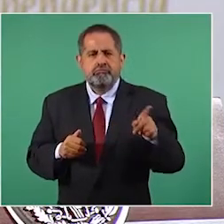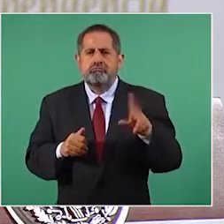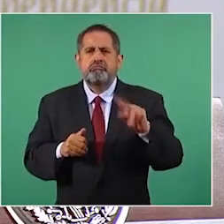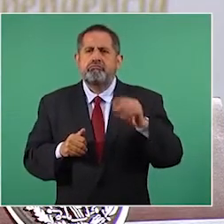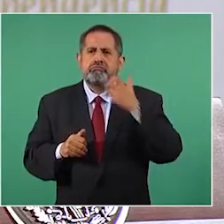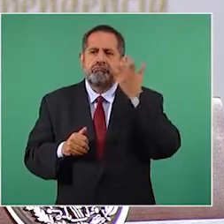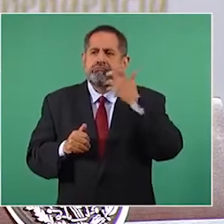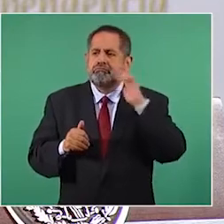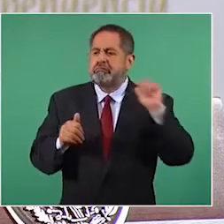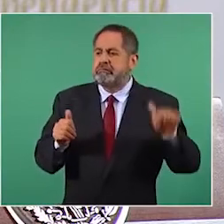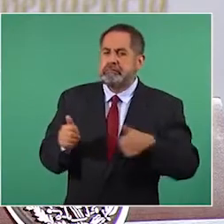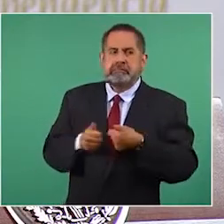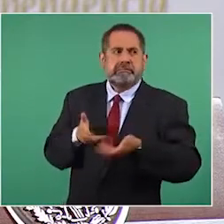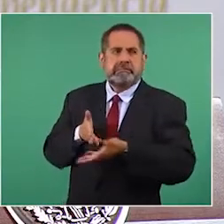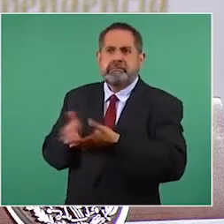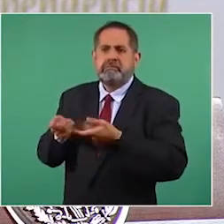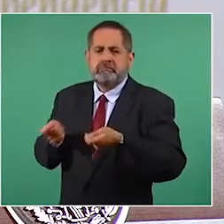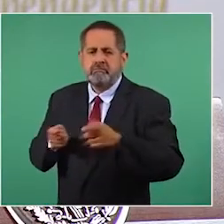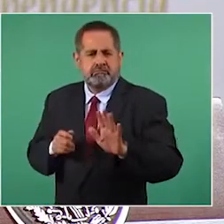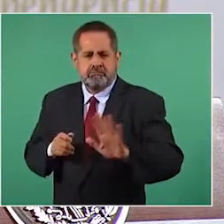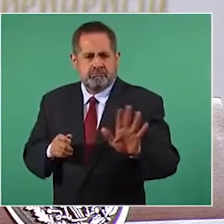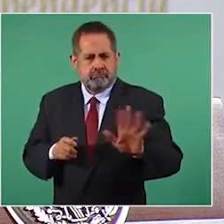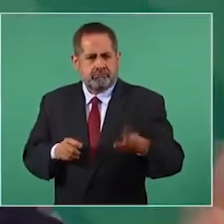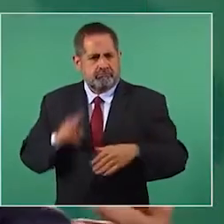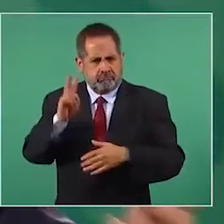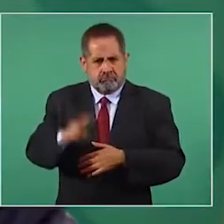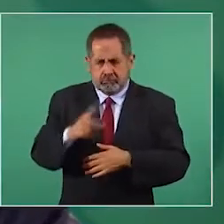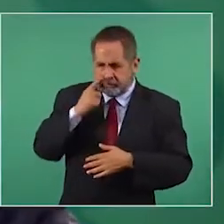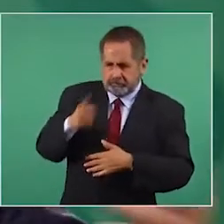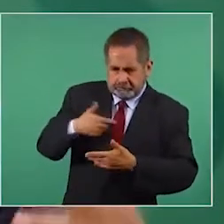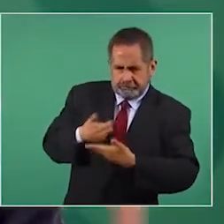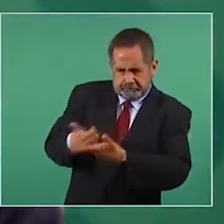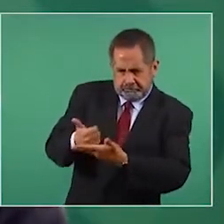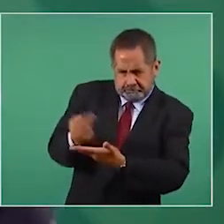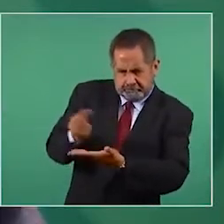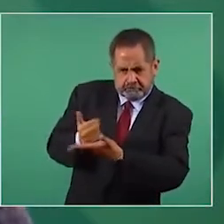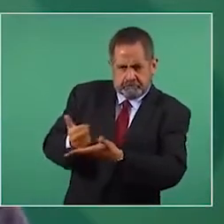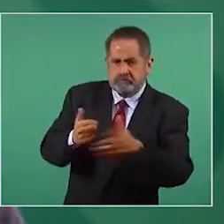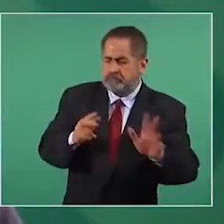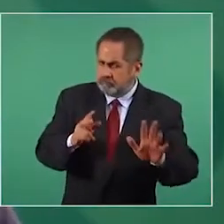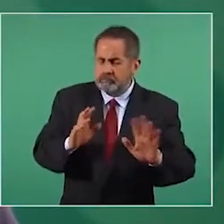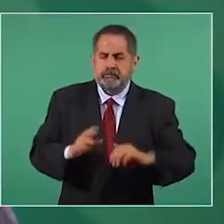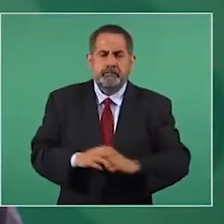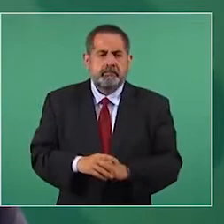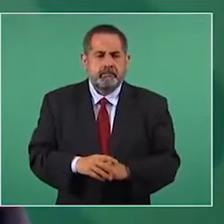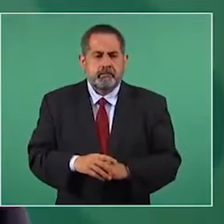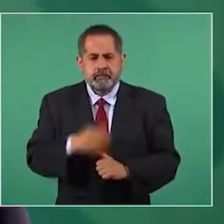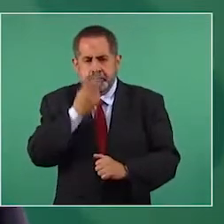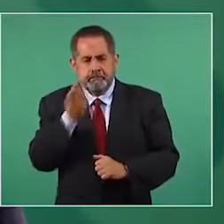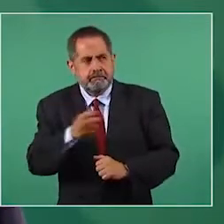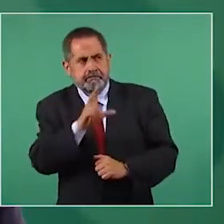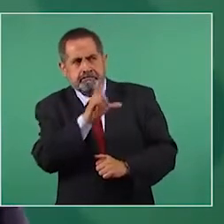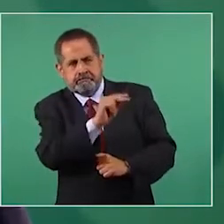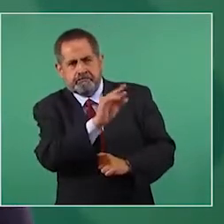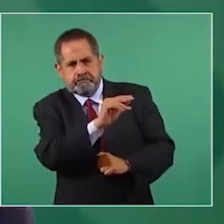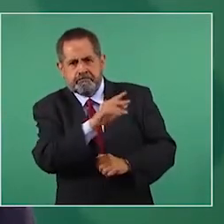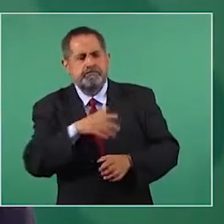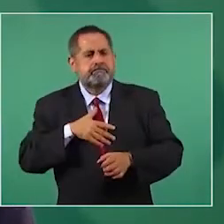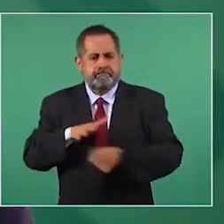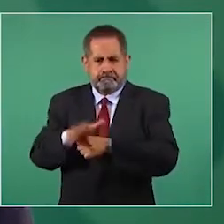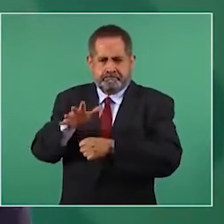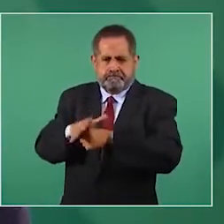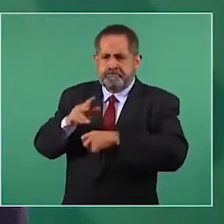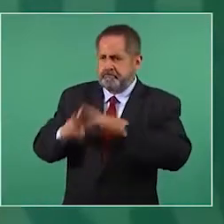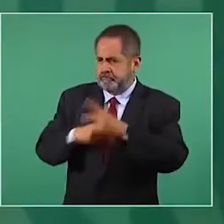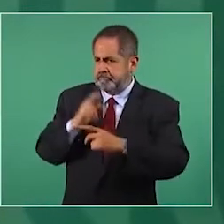un afán intervencionista, sino decir, a ver, ayudamos. Le dije no, nosotros vamos a